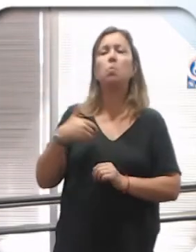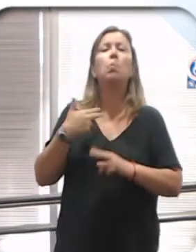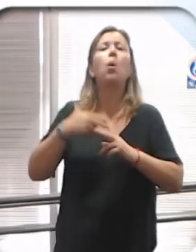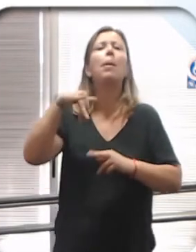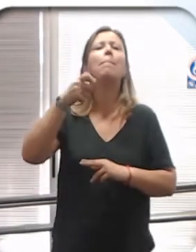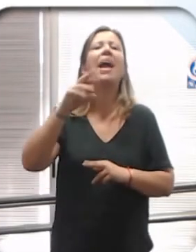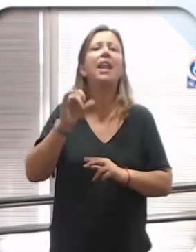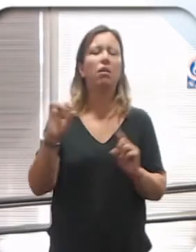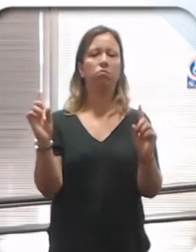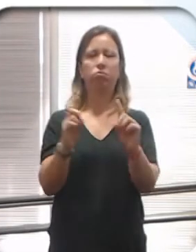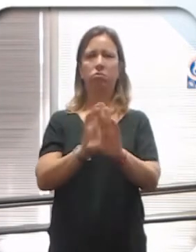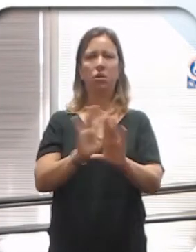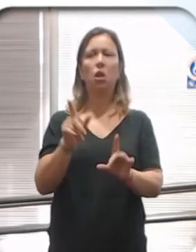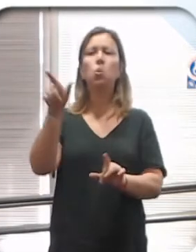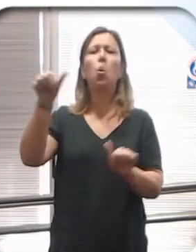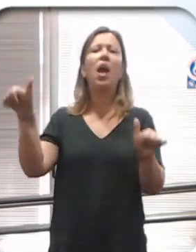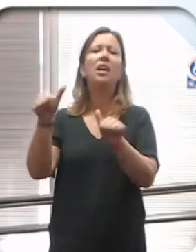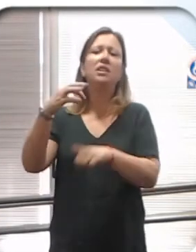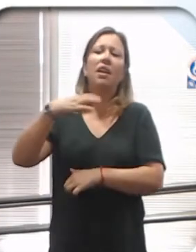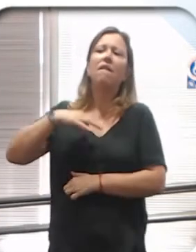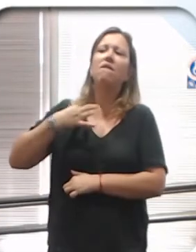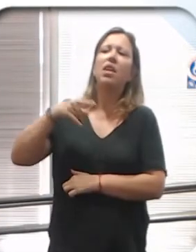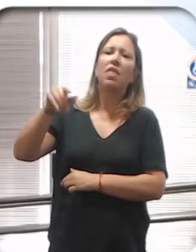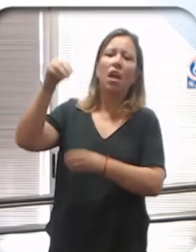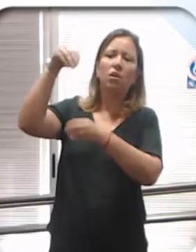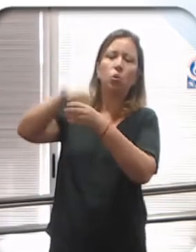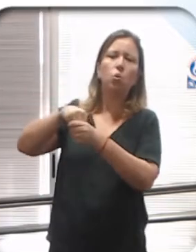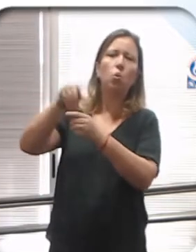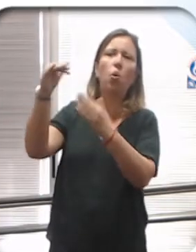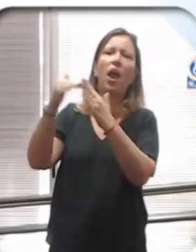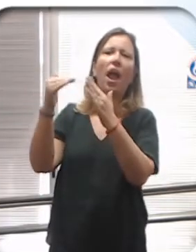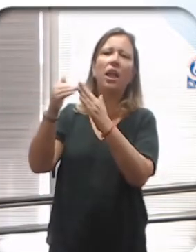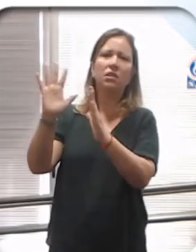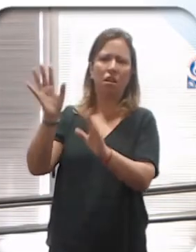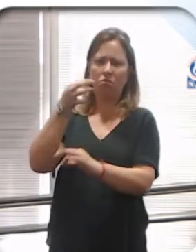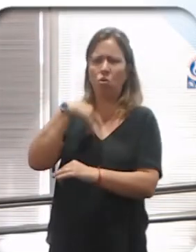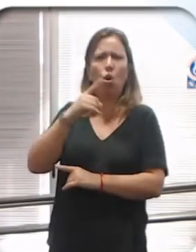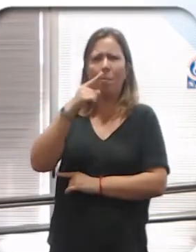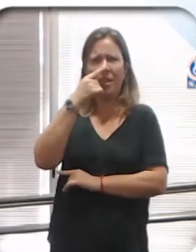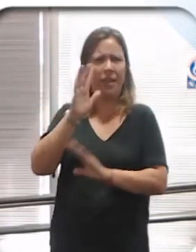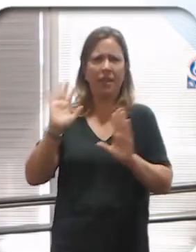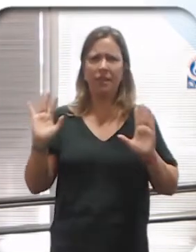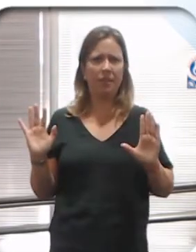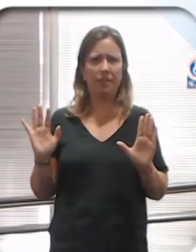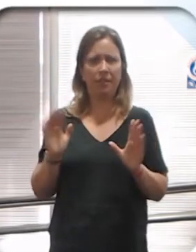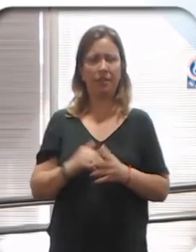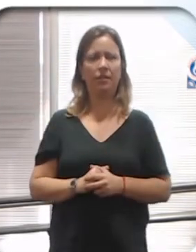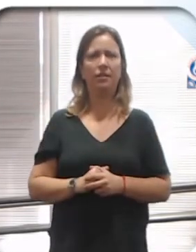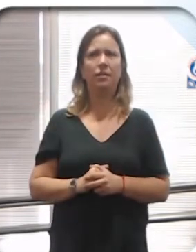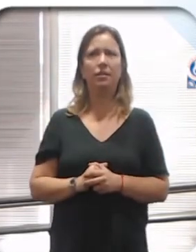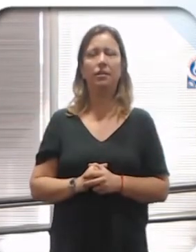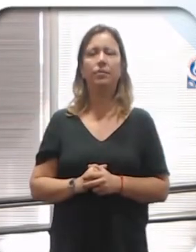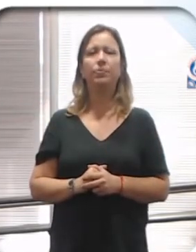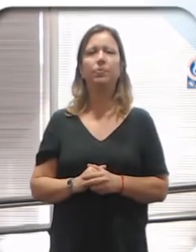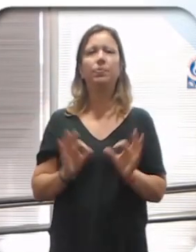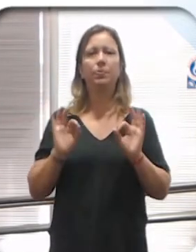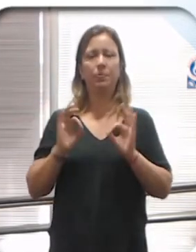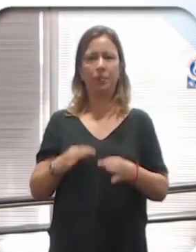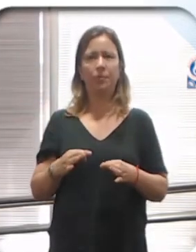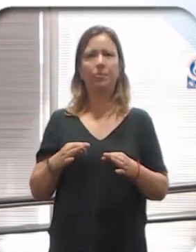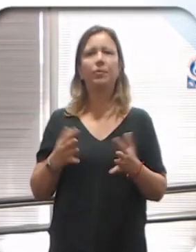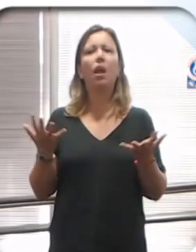llamo María, lo que hagas después, en el cuadrilátero de tu vida, hace lo que quieras. Bien,